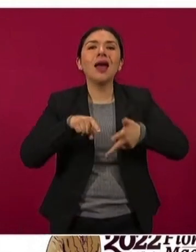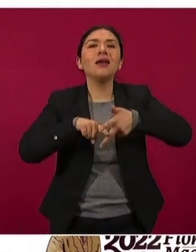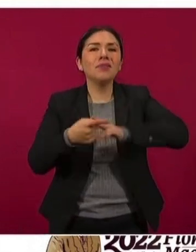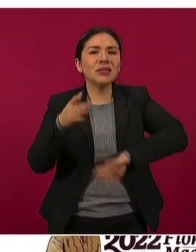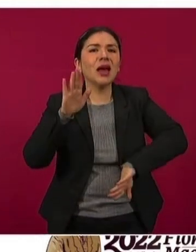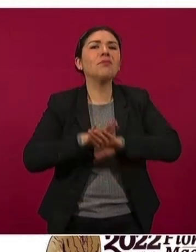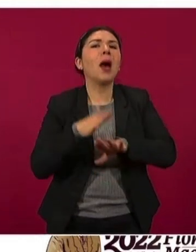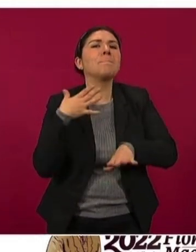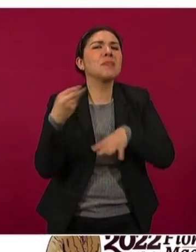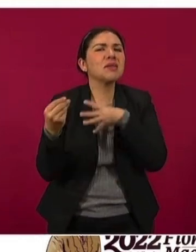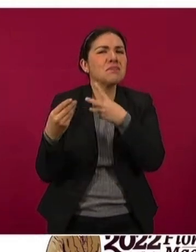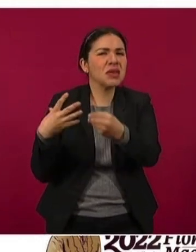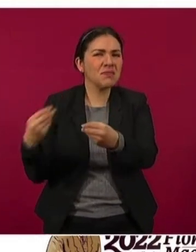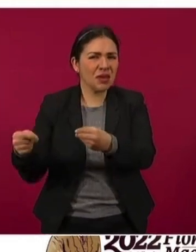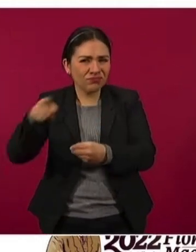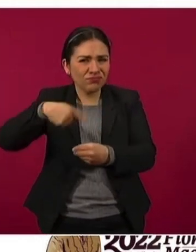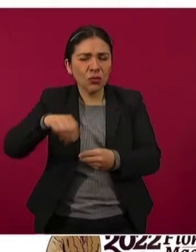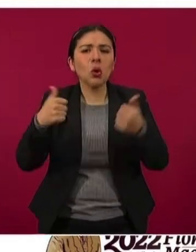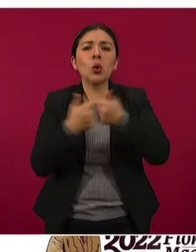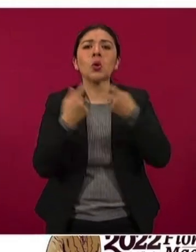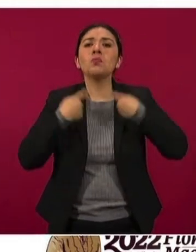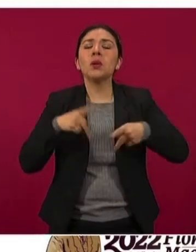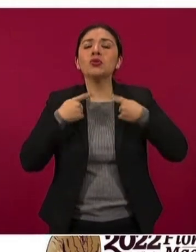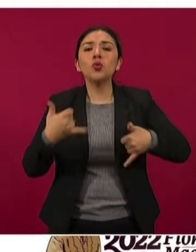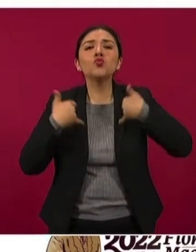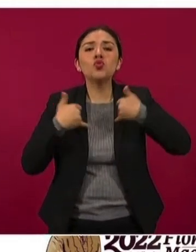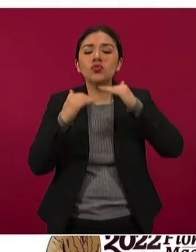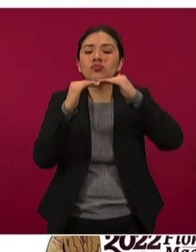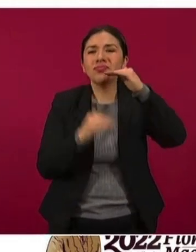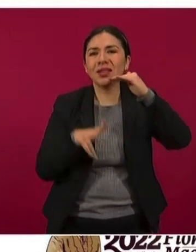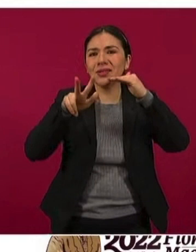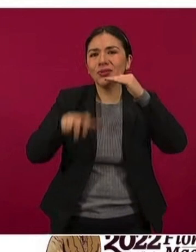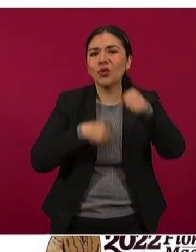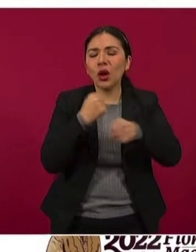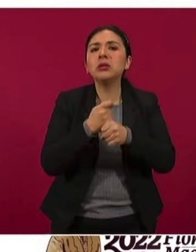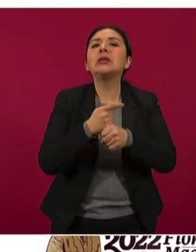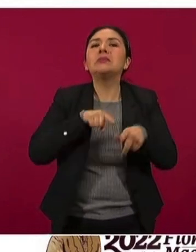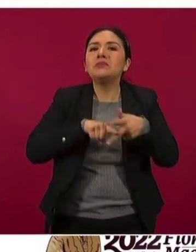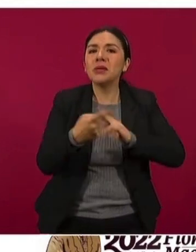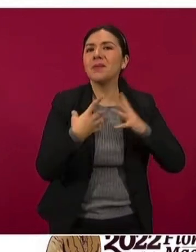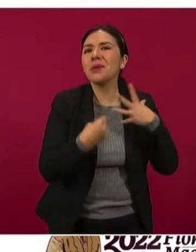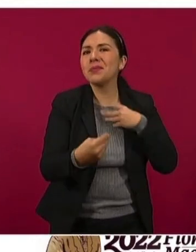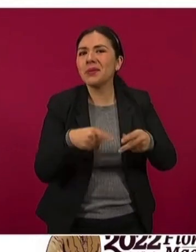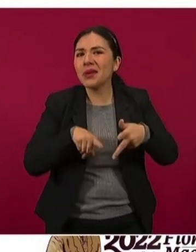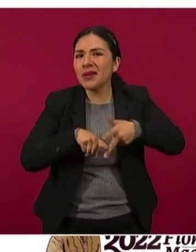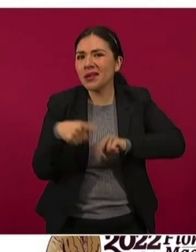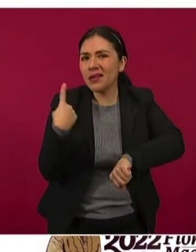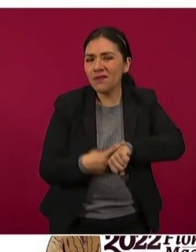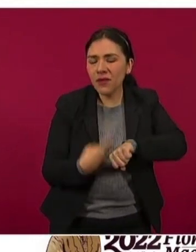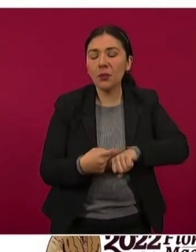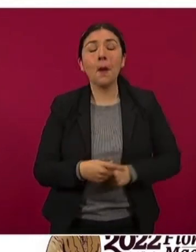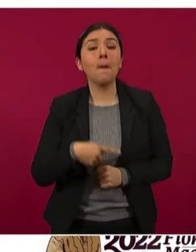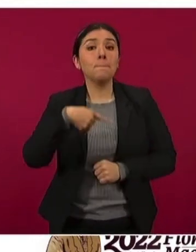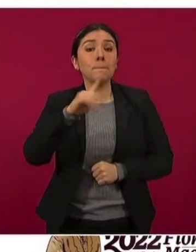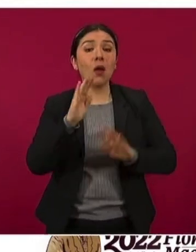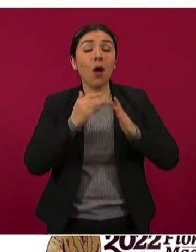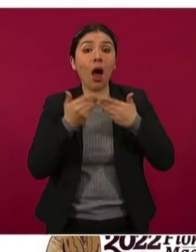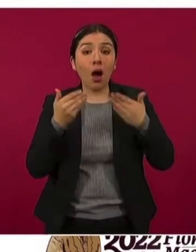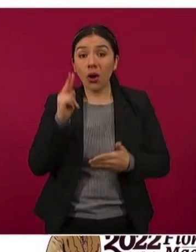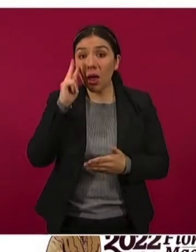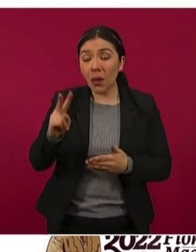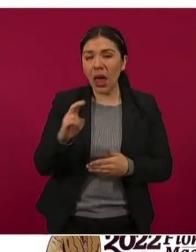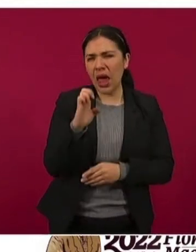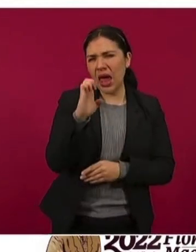expensas de Ómicron y también en personas menores es donde empezó a propagarse. Sin embargo, desde mitad de enero ya se ve